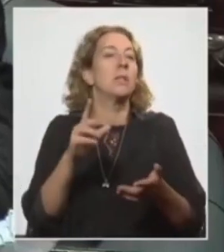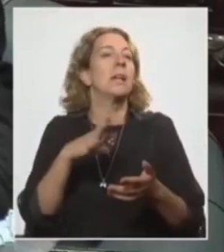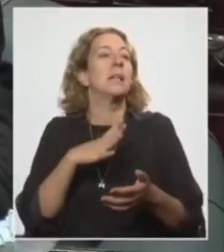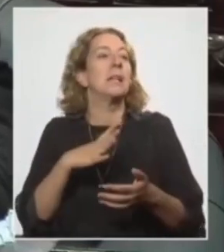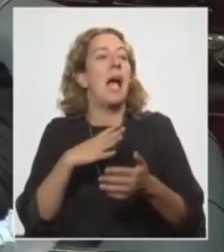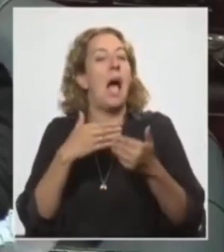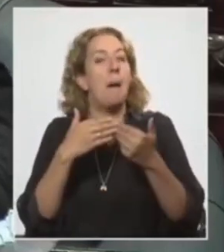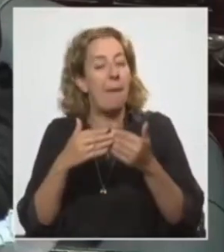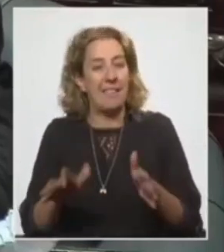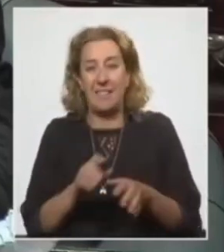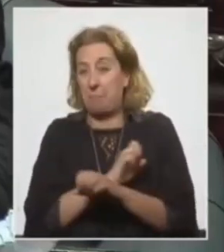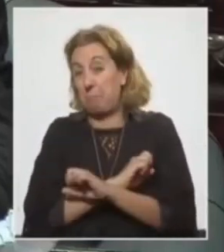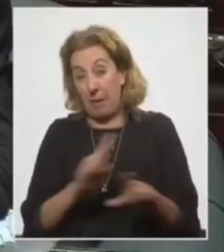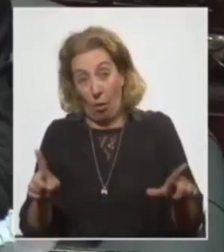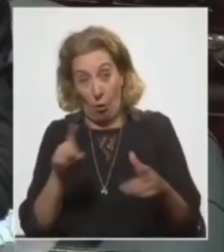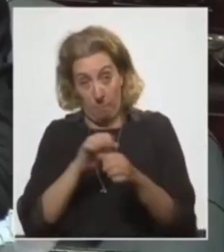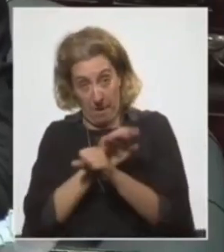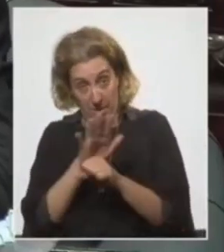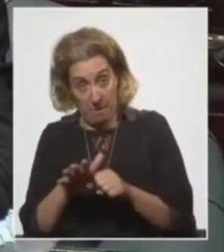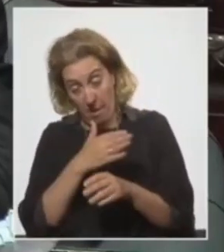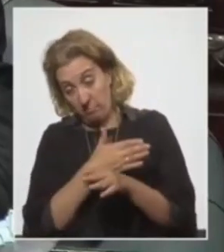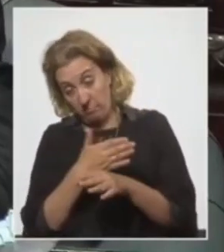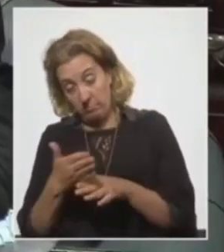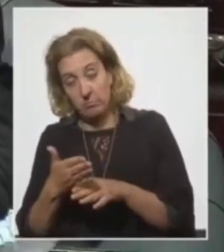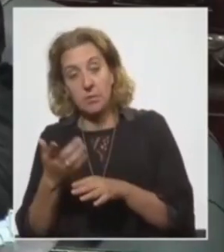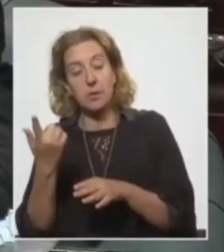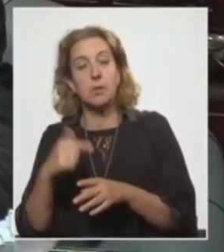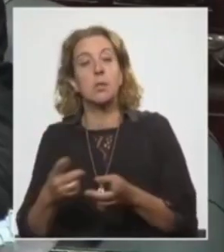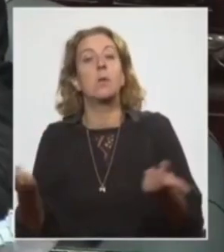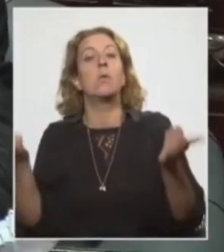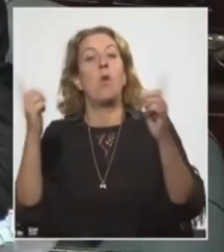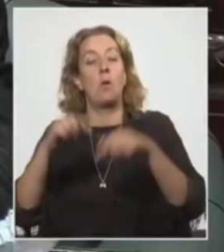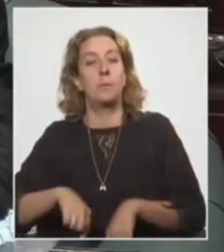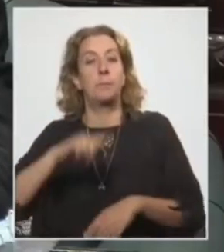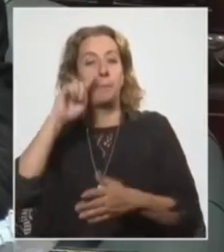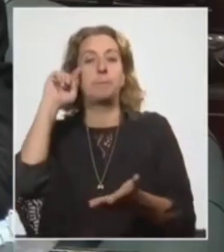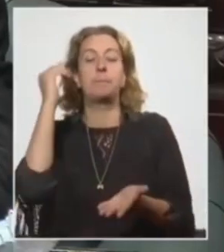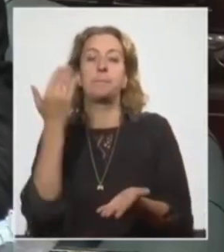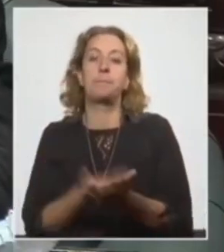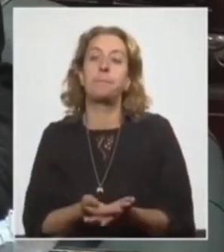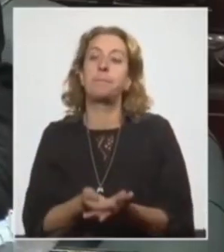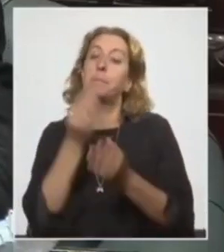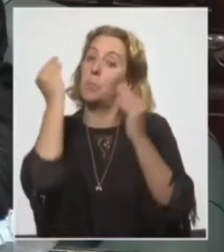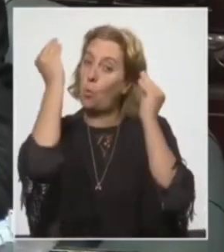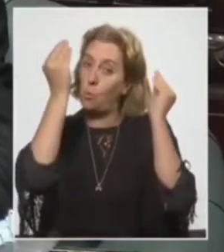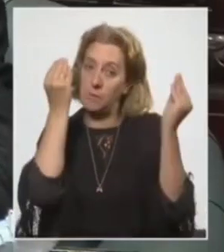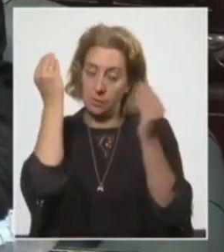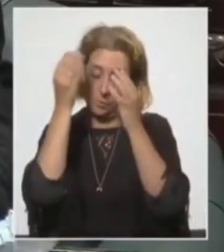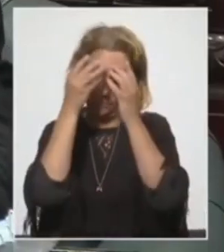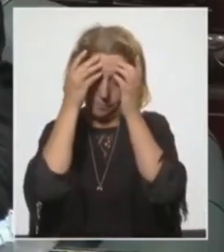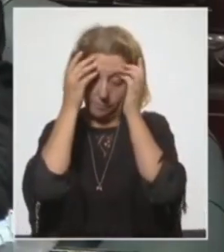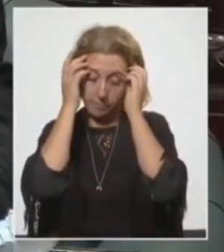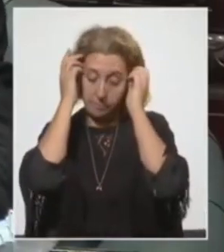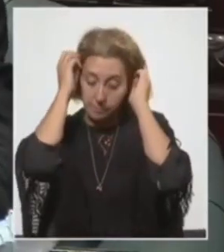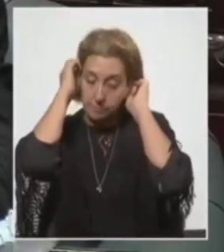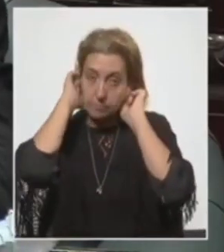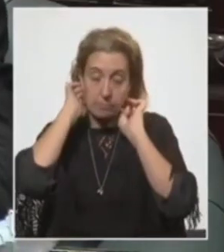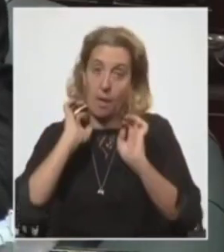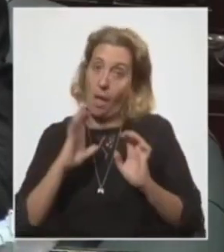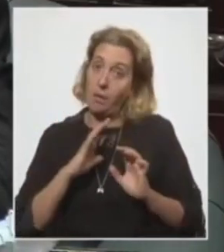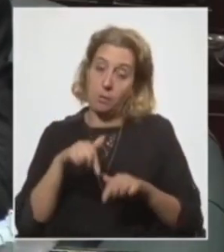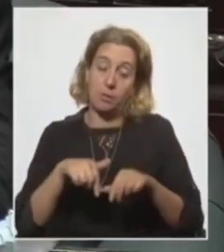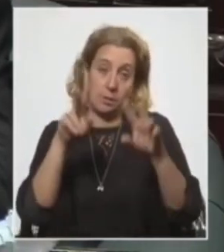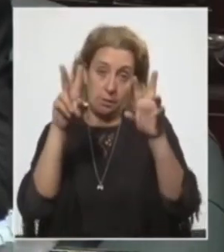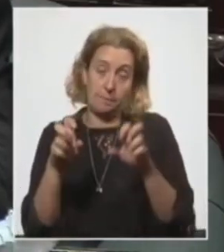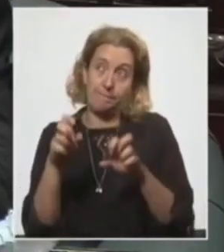a partir del recrudecimiento de la pandemia, en donde volvemos a plantear la preocupación mayor que tenemos con el tema,